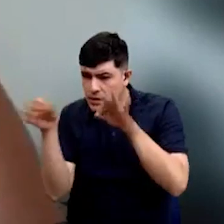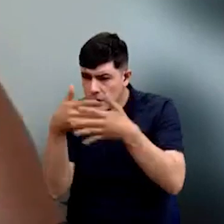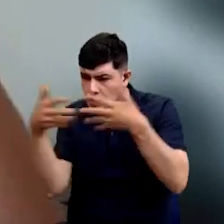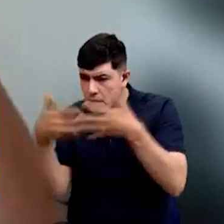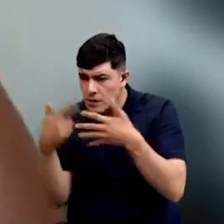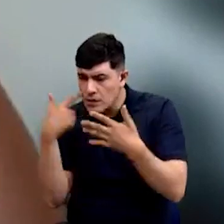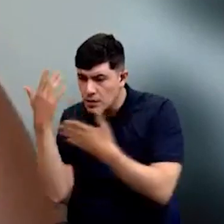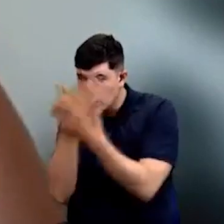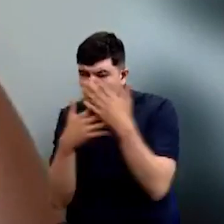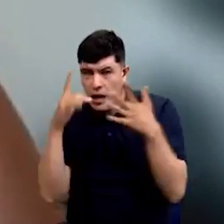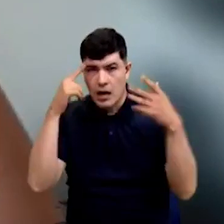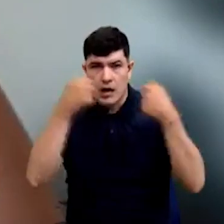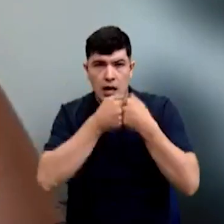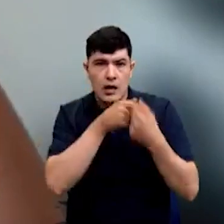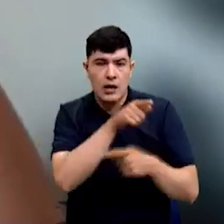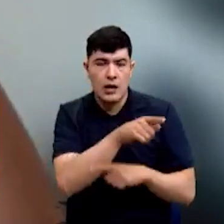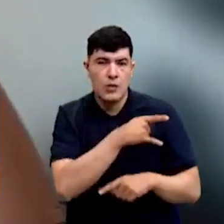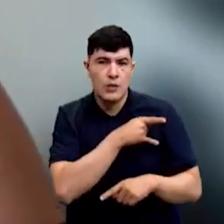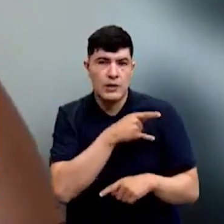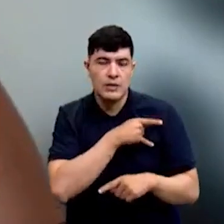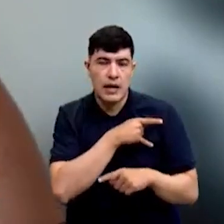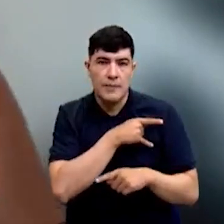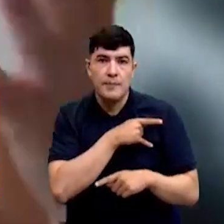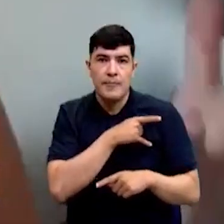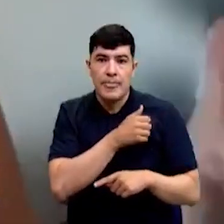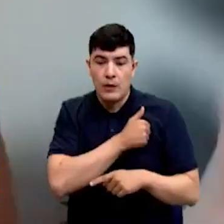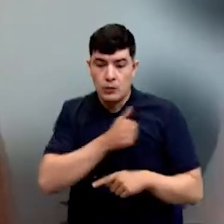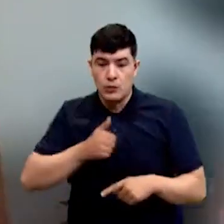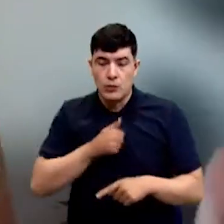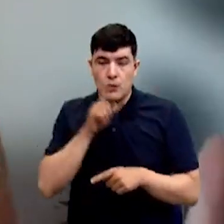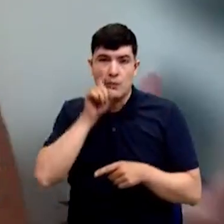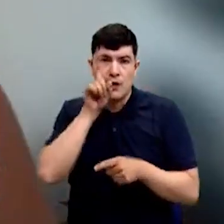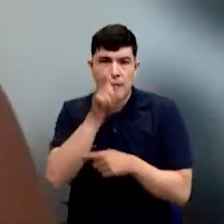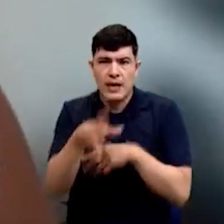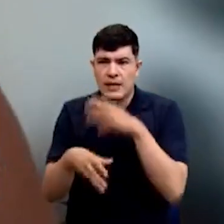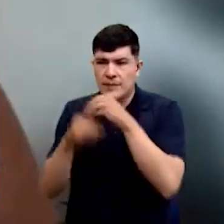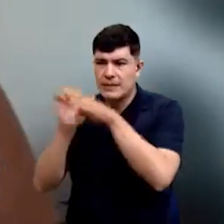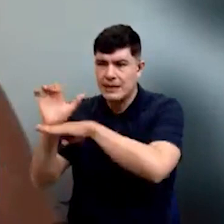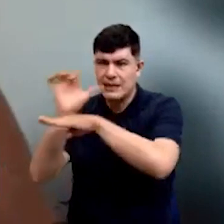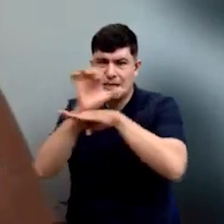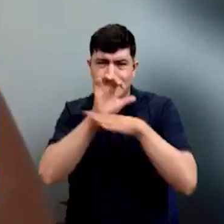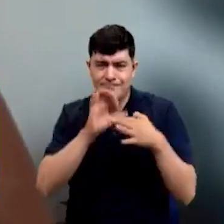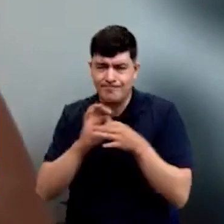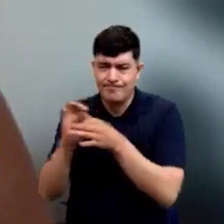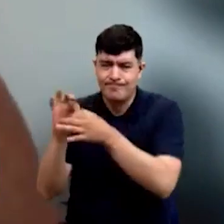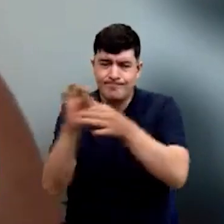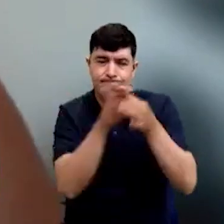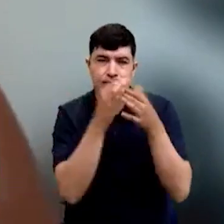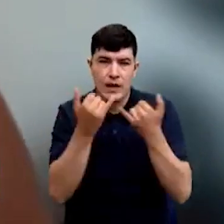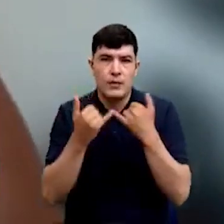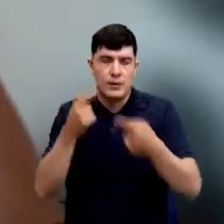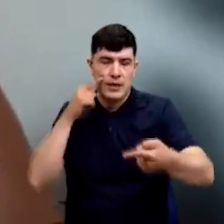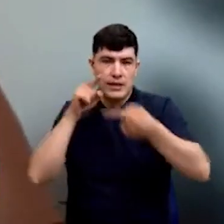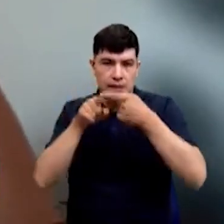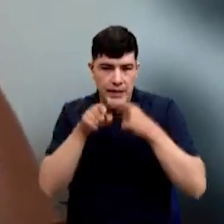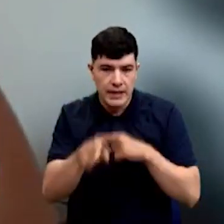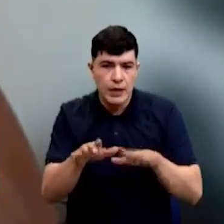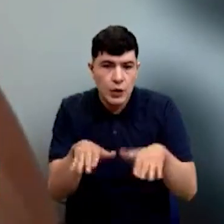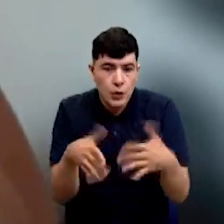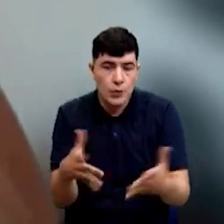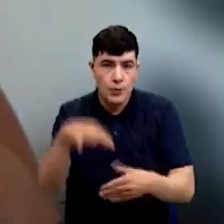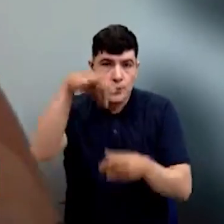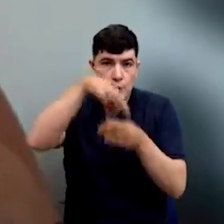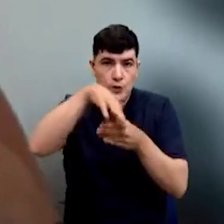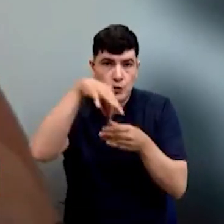Universidad Autónoma de Bucaramanga y el Instituto de Estudios Políticos y otras entidades que se han unido a este propósito, porque estamos seguros que es a través del